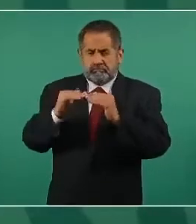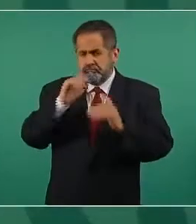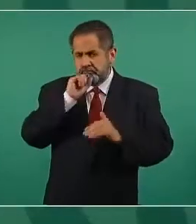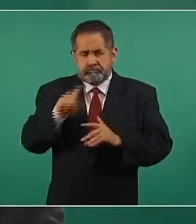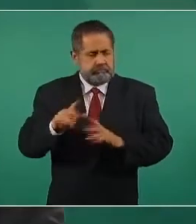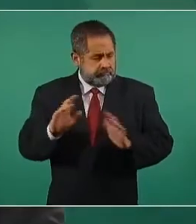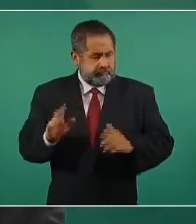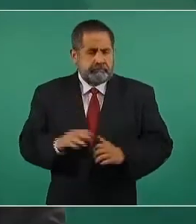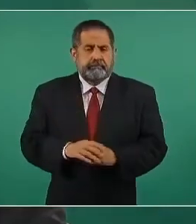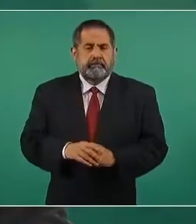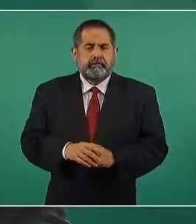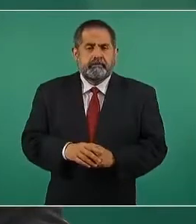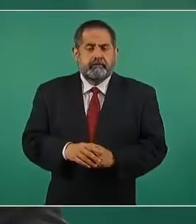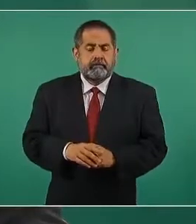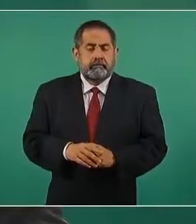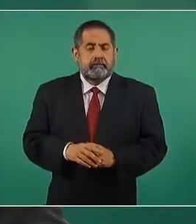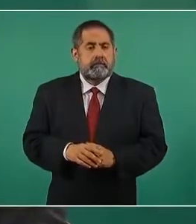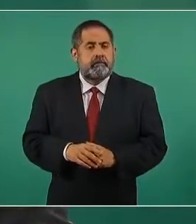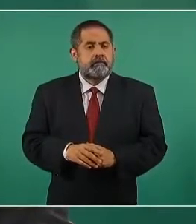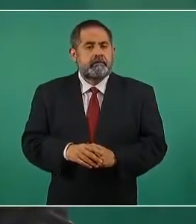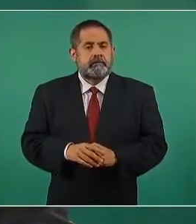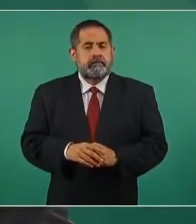Hace